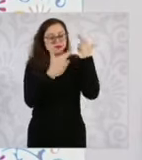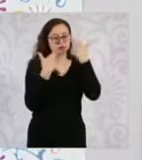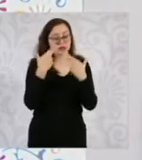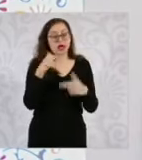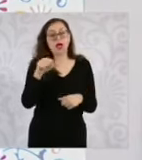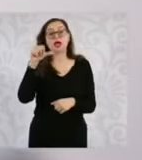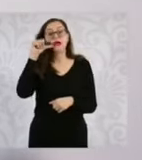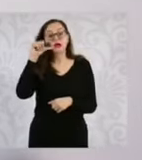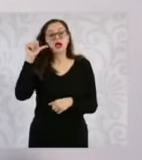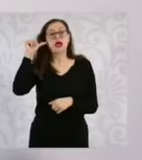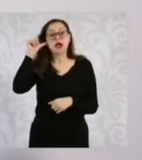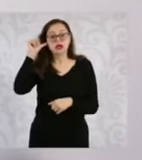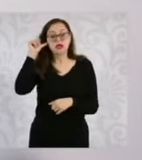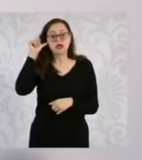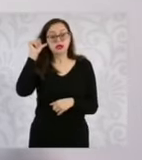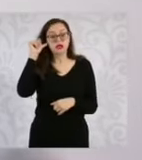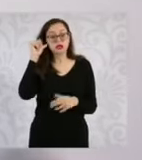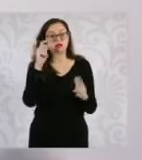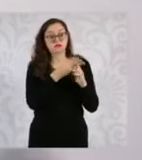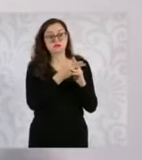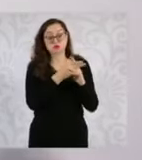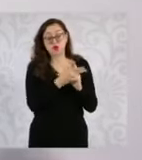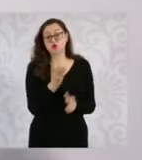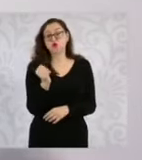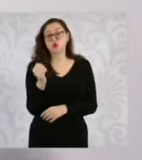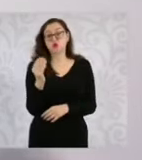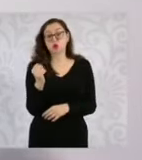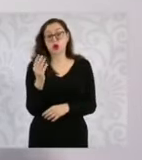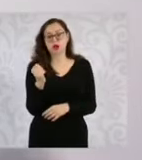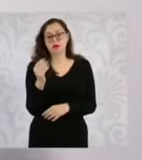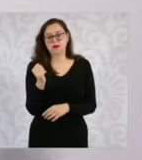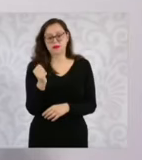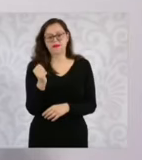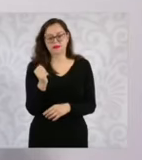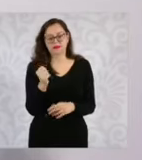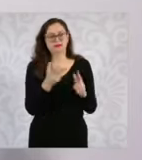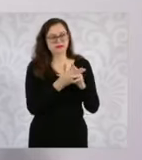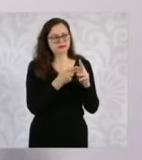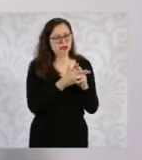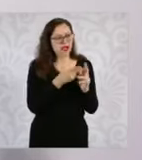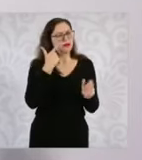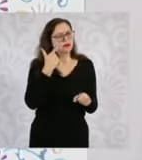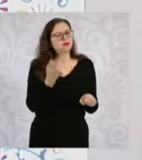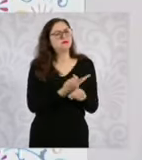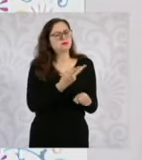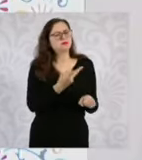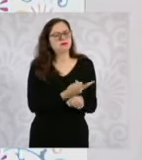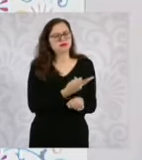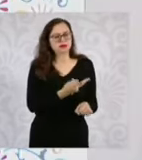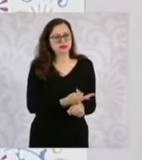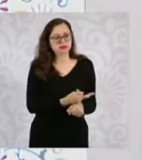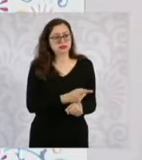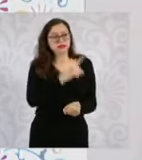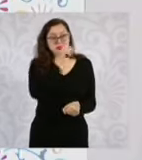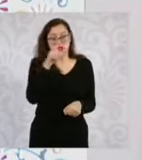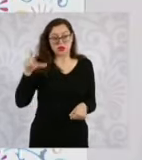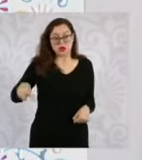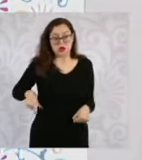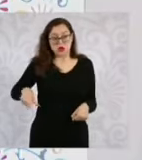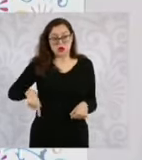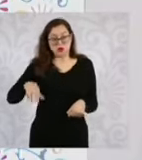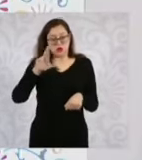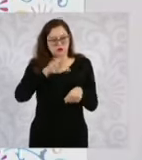hubo nueve homicidios en Culiacán. Entonces va a evaluar estas acciones, se va a reunir con el gobernador,